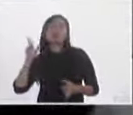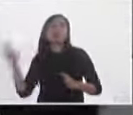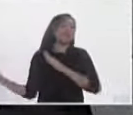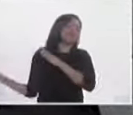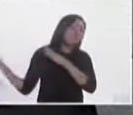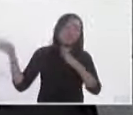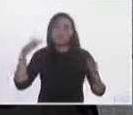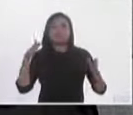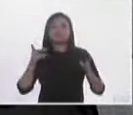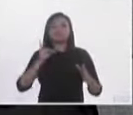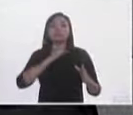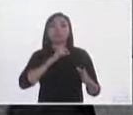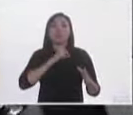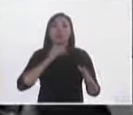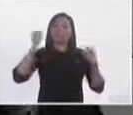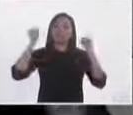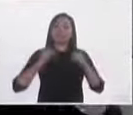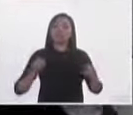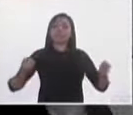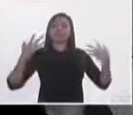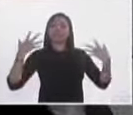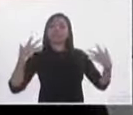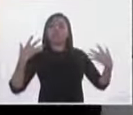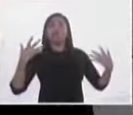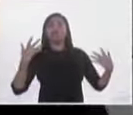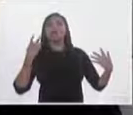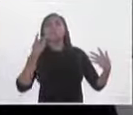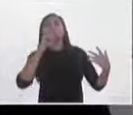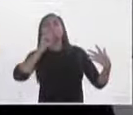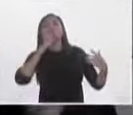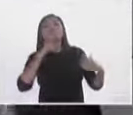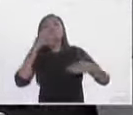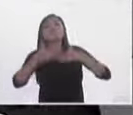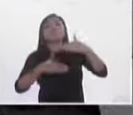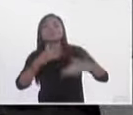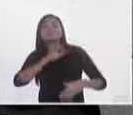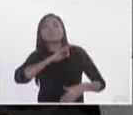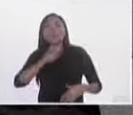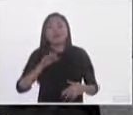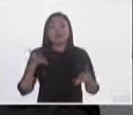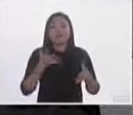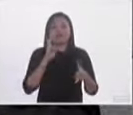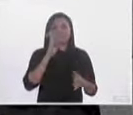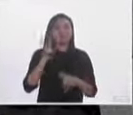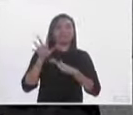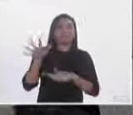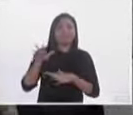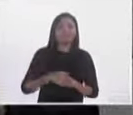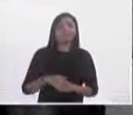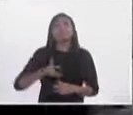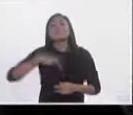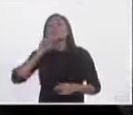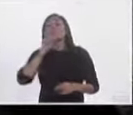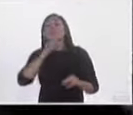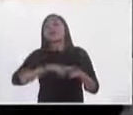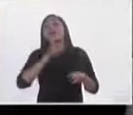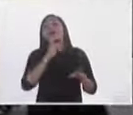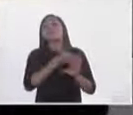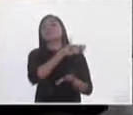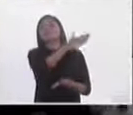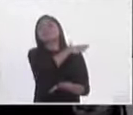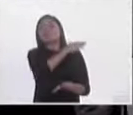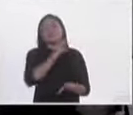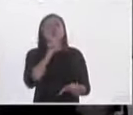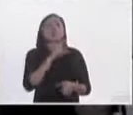se va a estas candidaturas independientes que dicho sea paso, así es una forma muy clara de viciarlas. Pero es un antecedente que ya estaba.